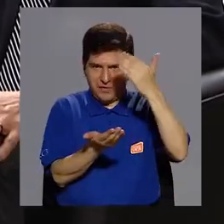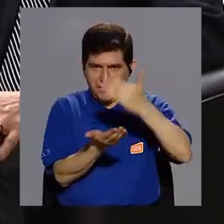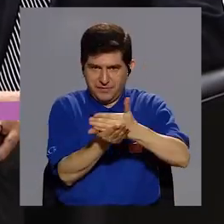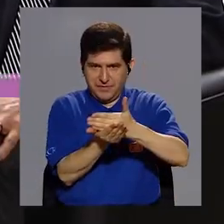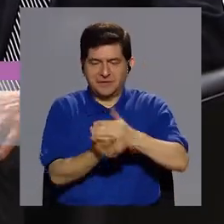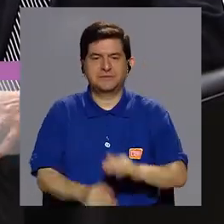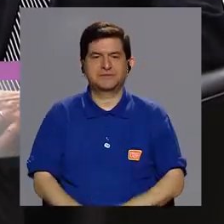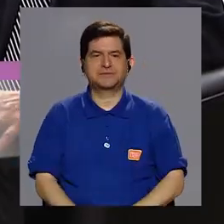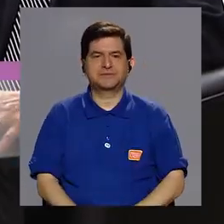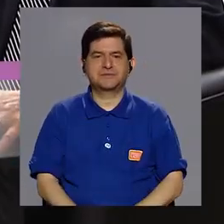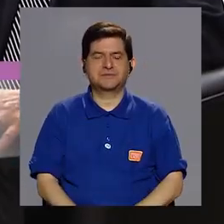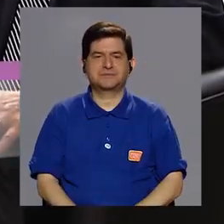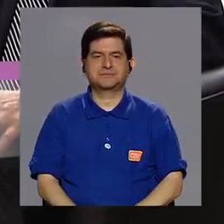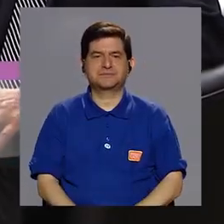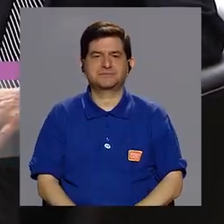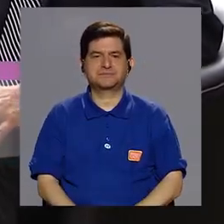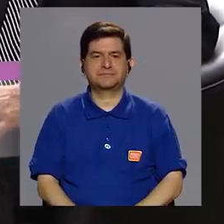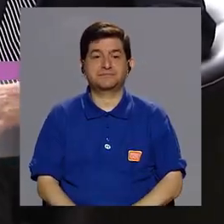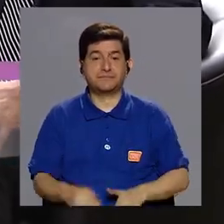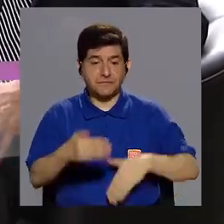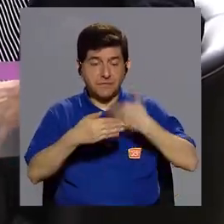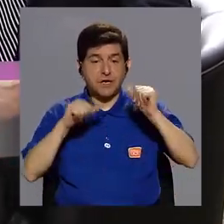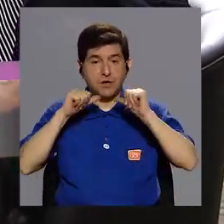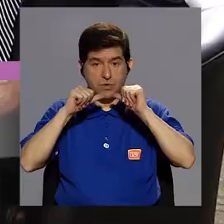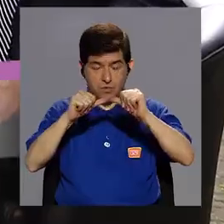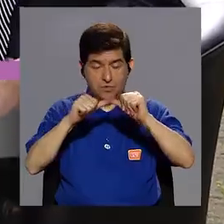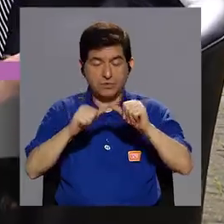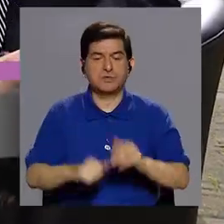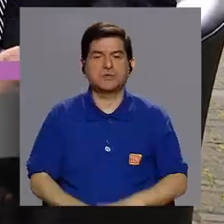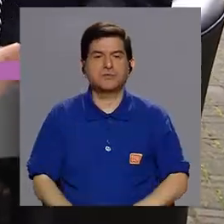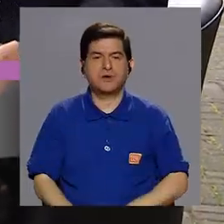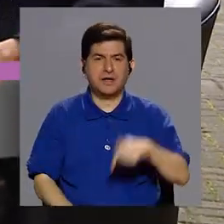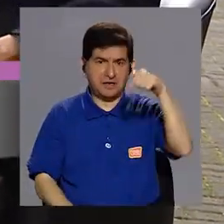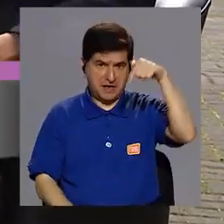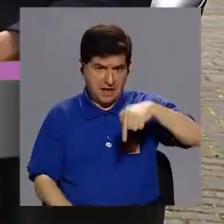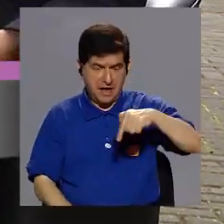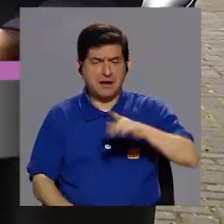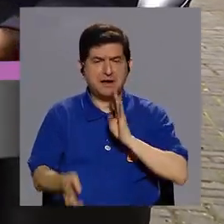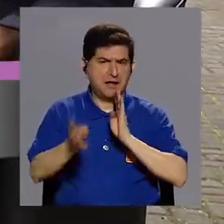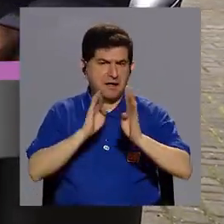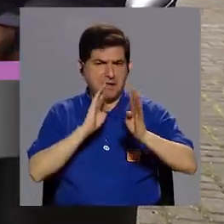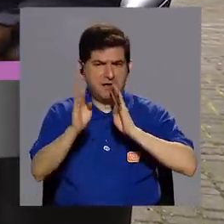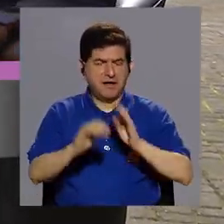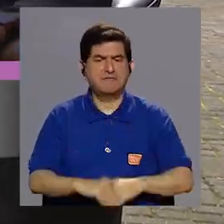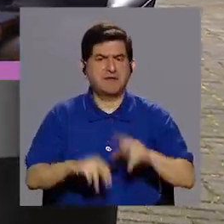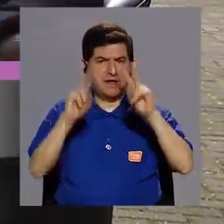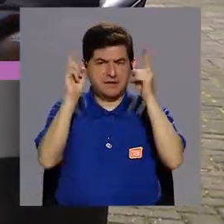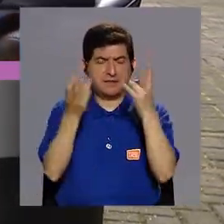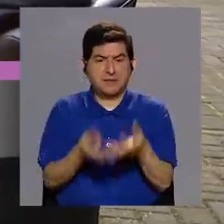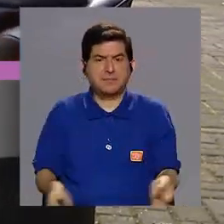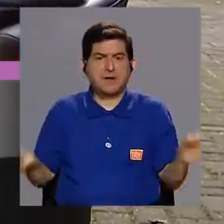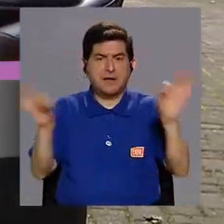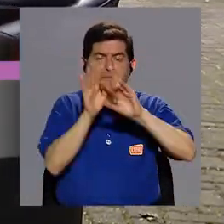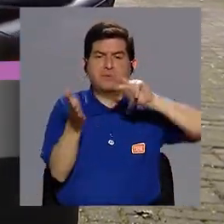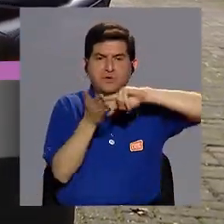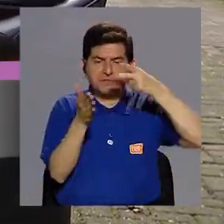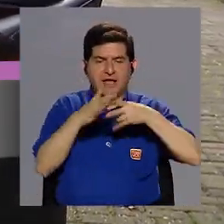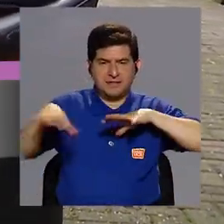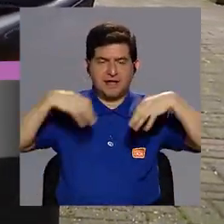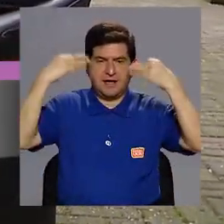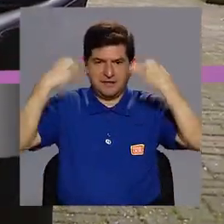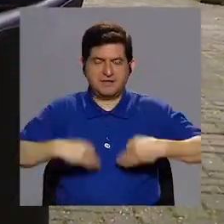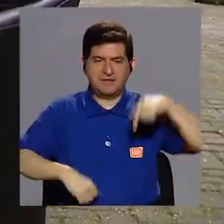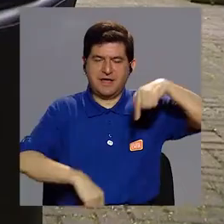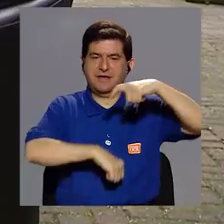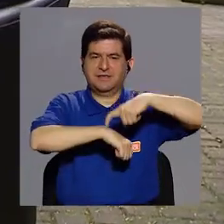hacer una pausa acá, Enrique, y vamos a regresar para seguir conversando acerca de este tema y la importancia que representa